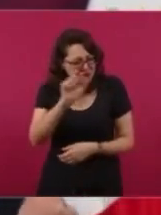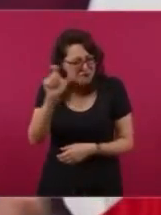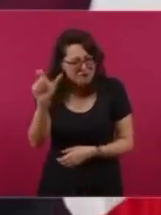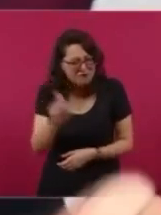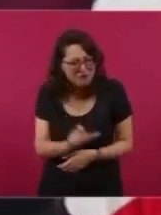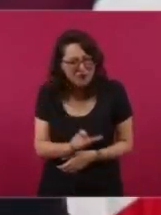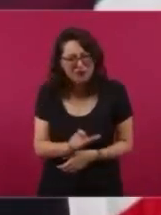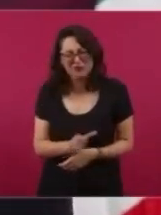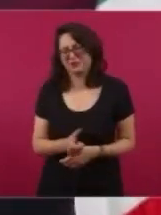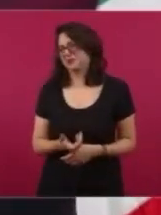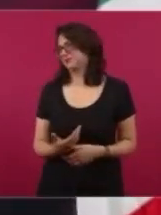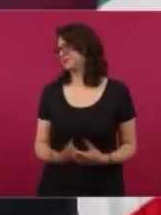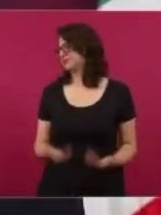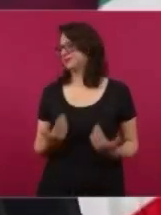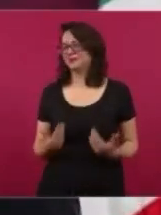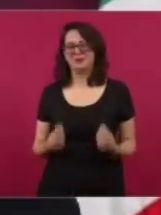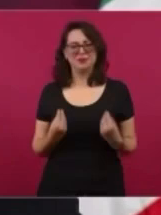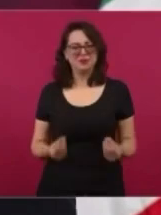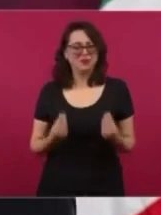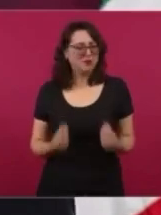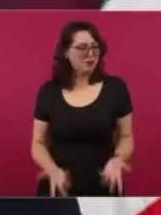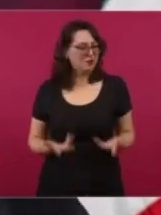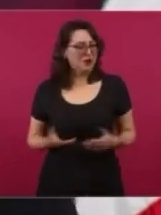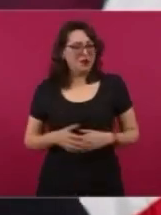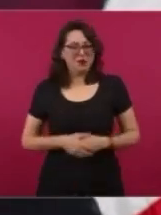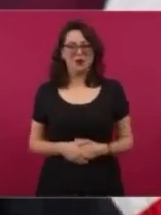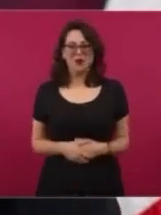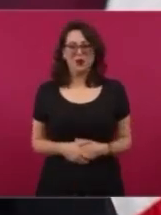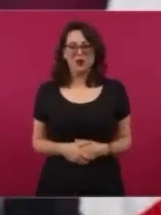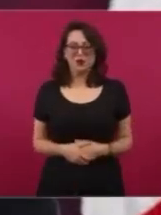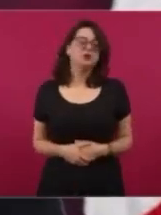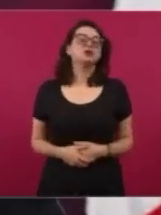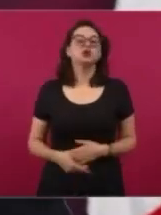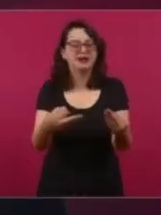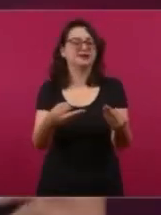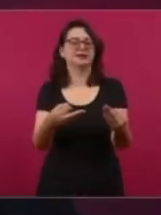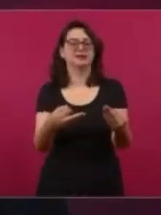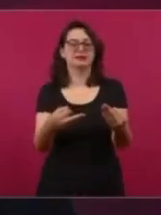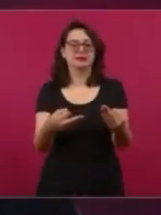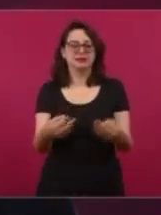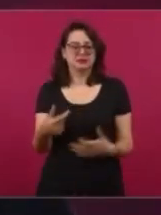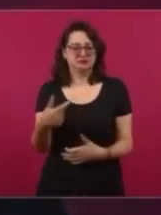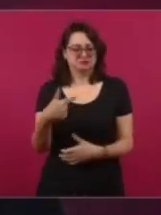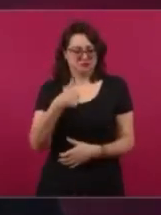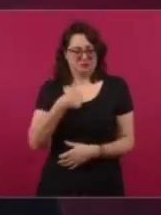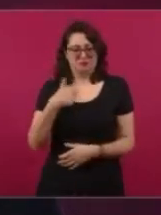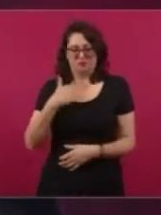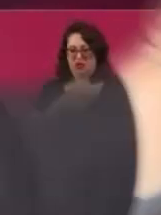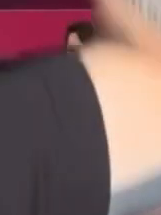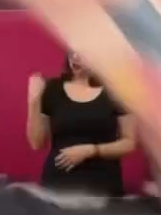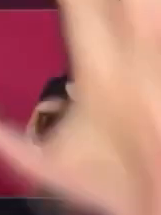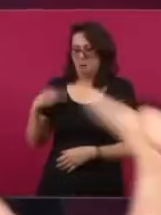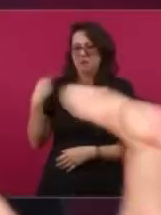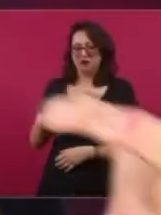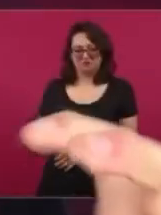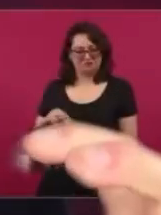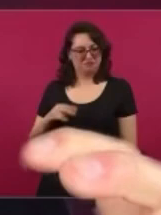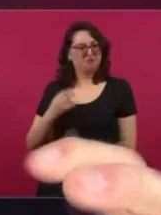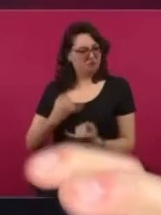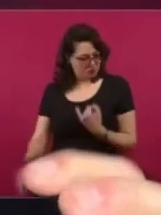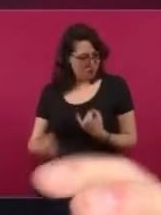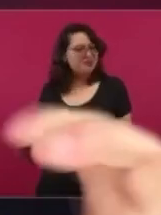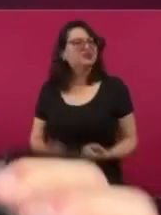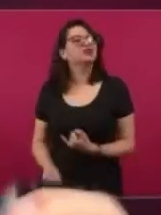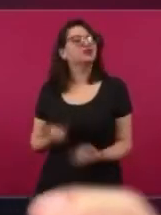con todo a los opositores y esta vez le tocó a Fox, porque se anda queriendo meter y poner la